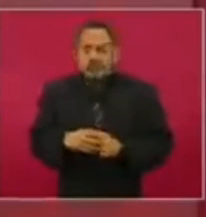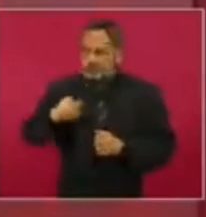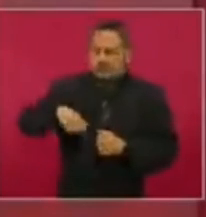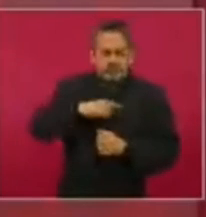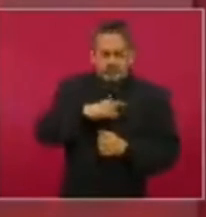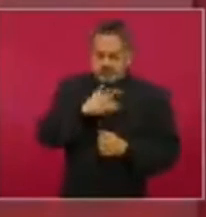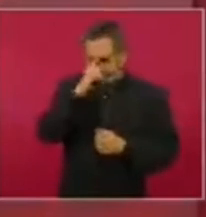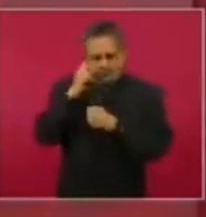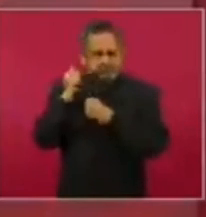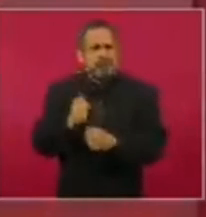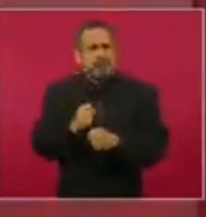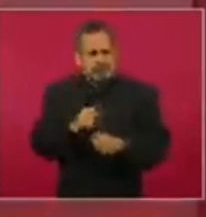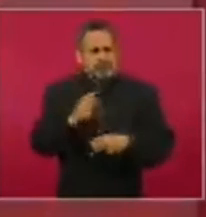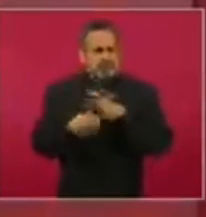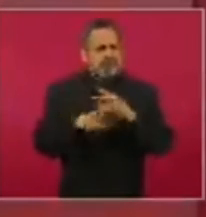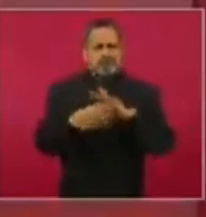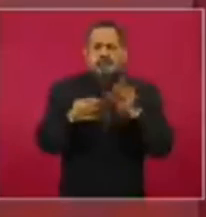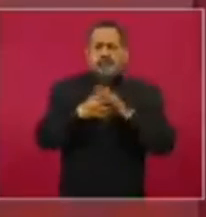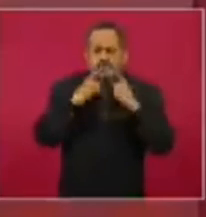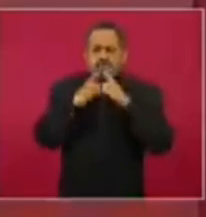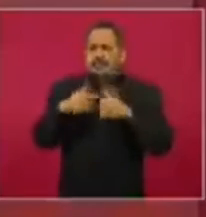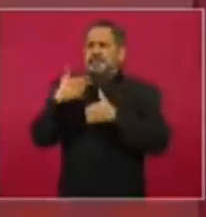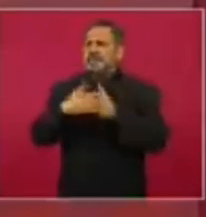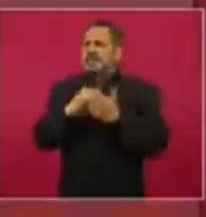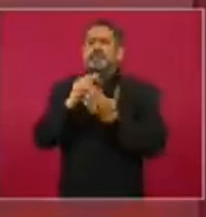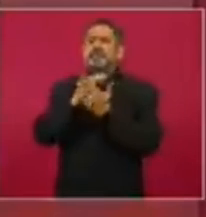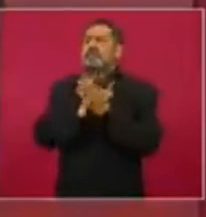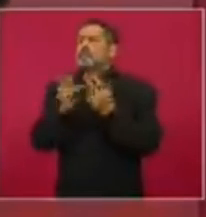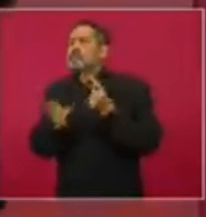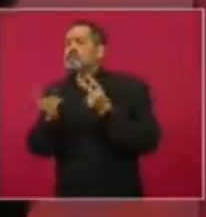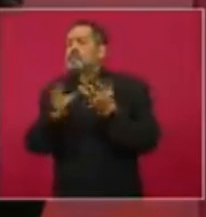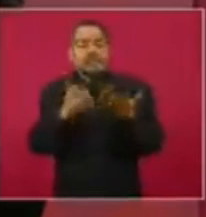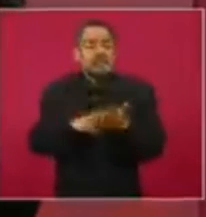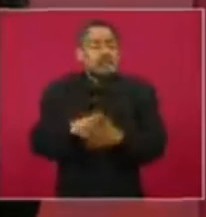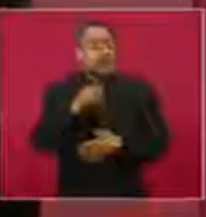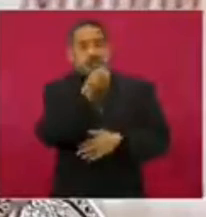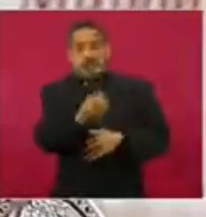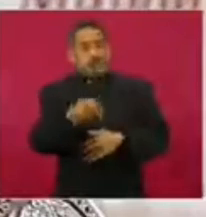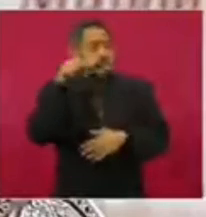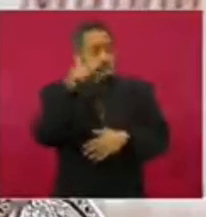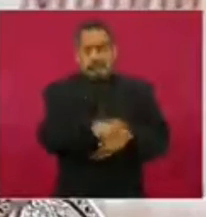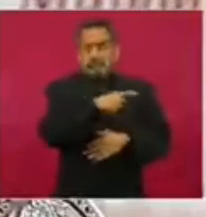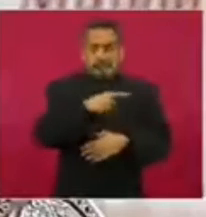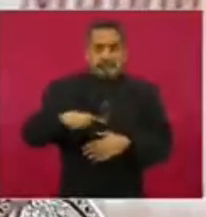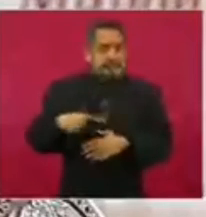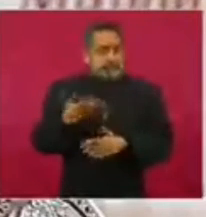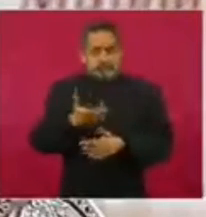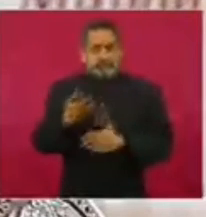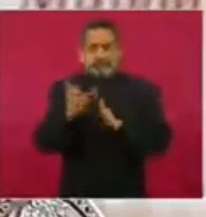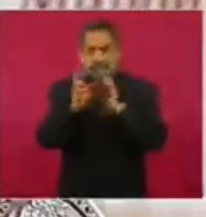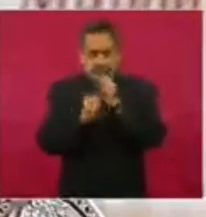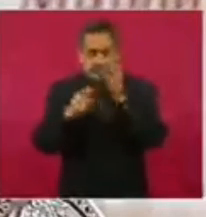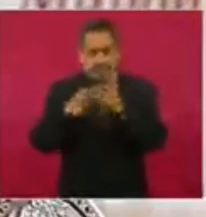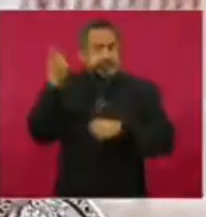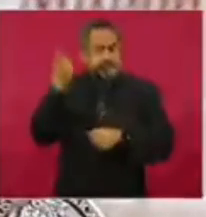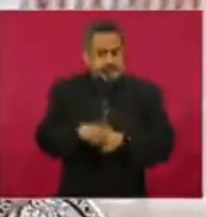seguros que se va a llevar la jornada de revocación a cabo porque es una obligación legal y constitucional que tienen